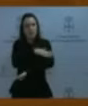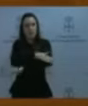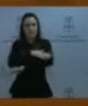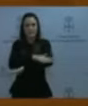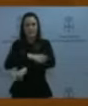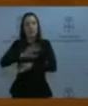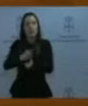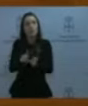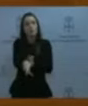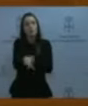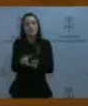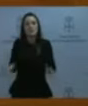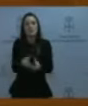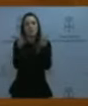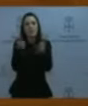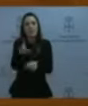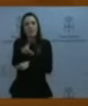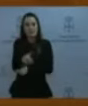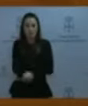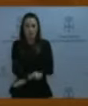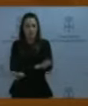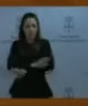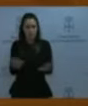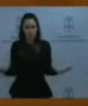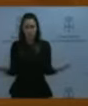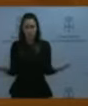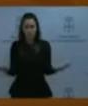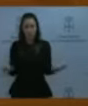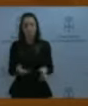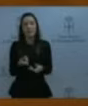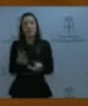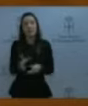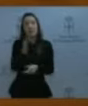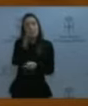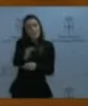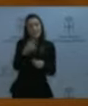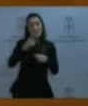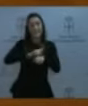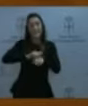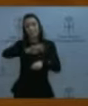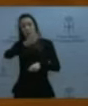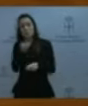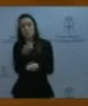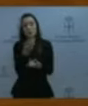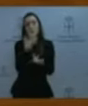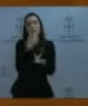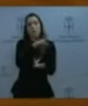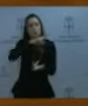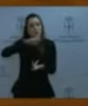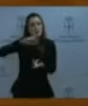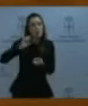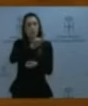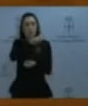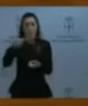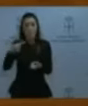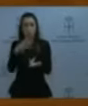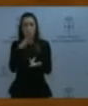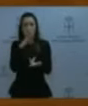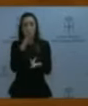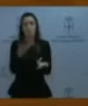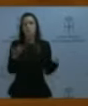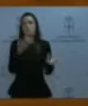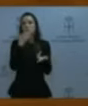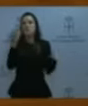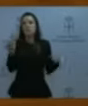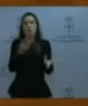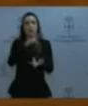democrático, social y de derecho. Y, por tanto, otras características. Por ejemplo, la conservación del inmueble. ¿Cómo va a ser que en una... en una...